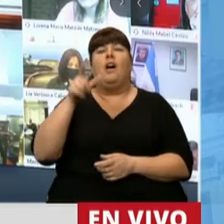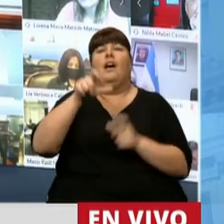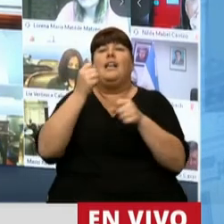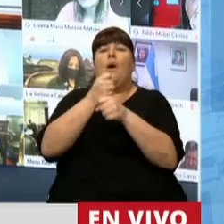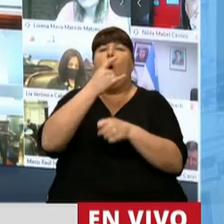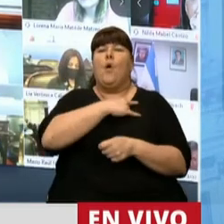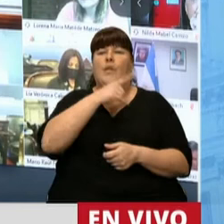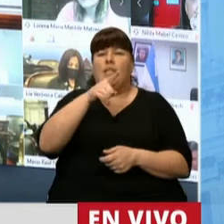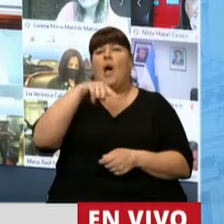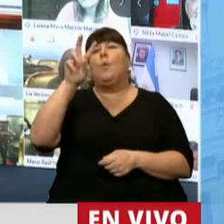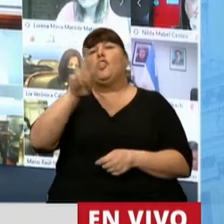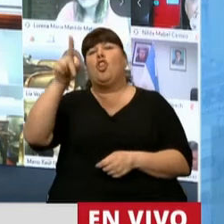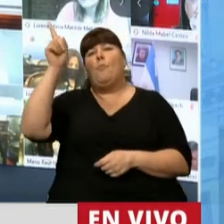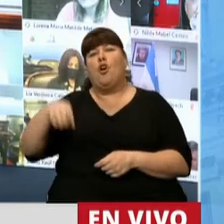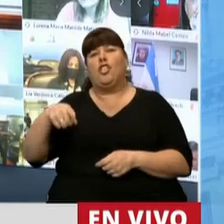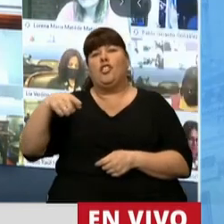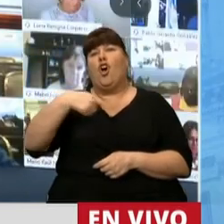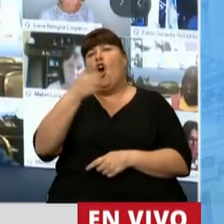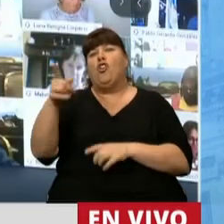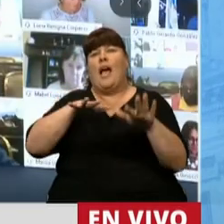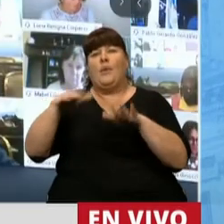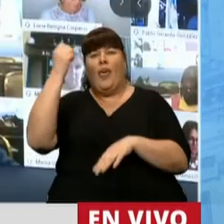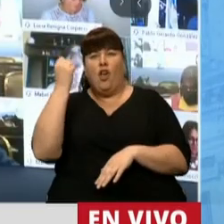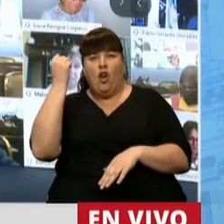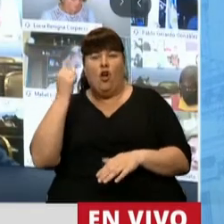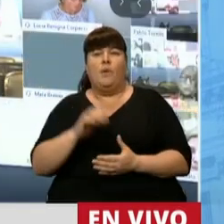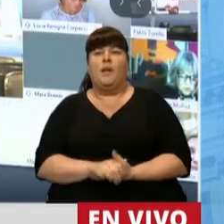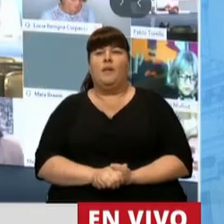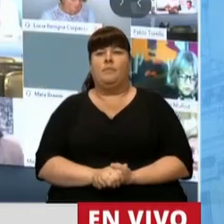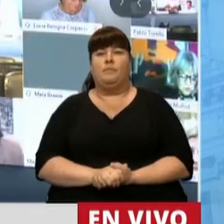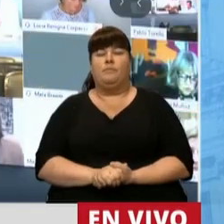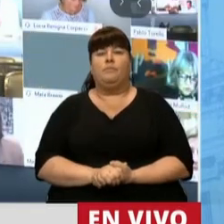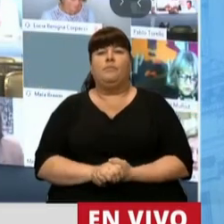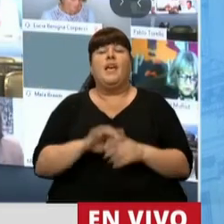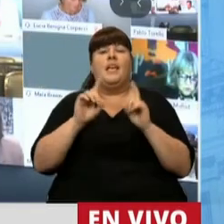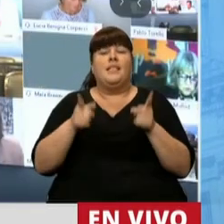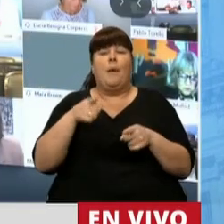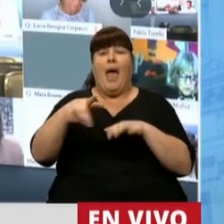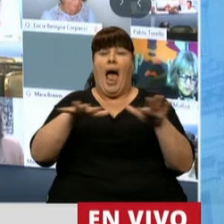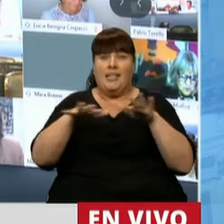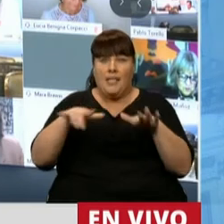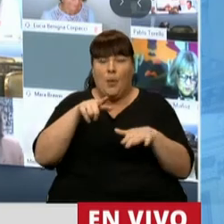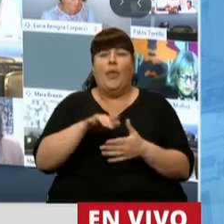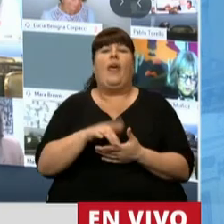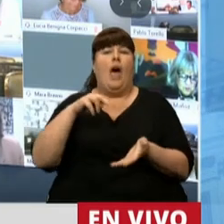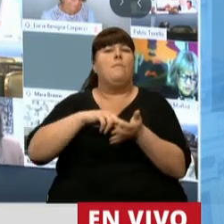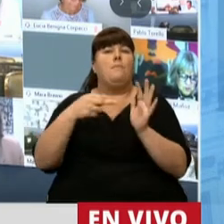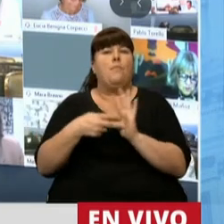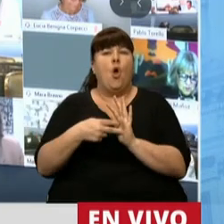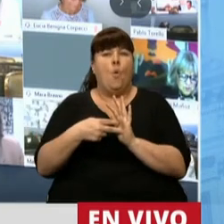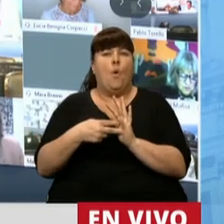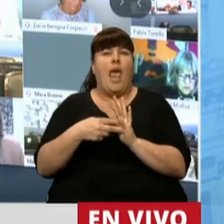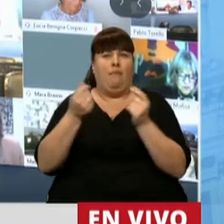universitarios contra el 22% del resto de las actividades económicas. Asimismo, estas actividades se enfrentan a un problema